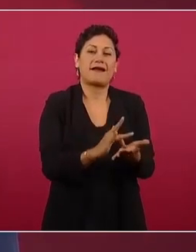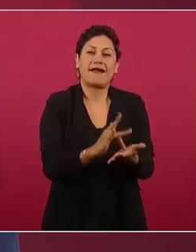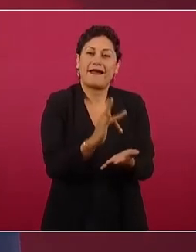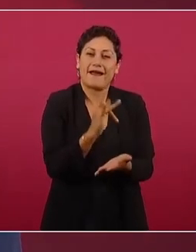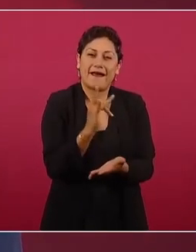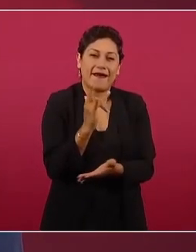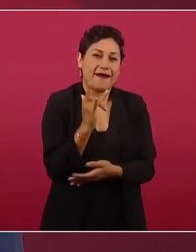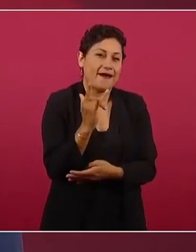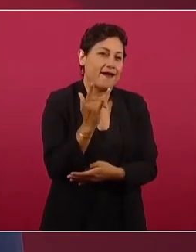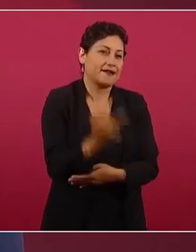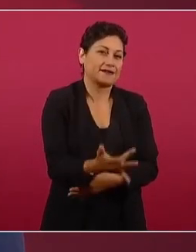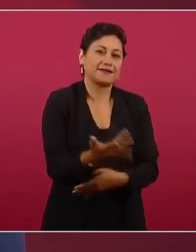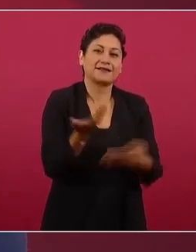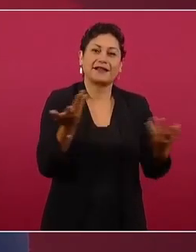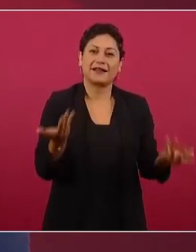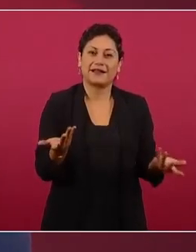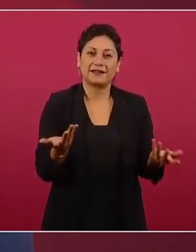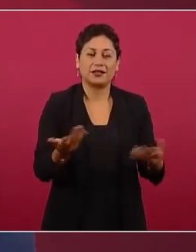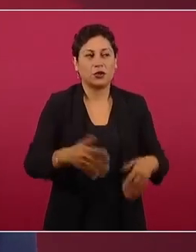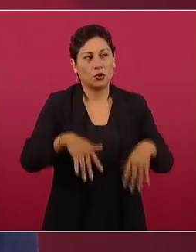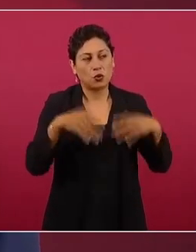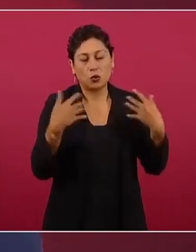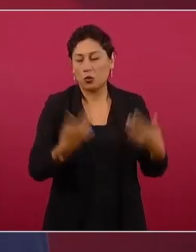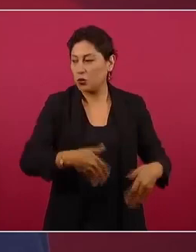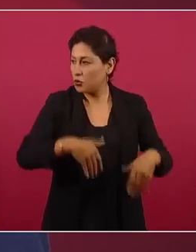oye, te pasaste,